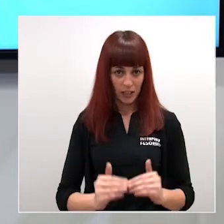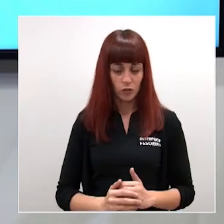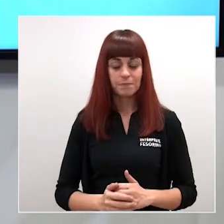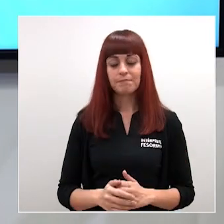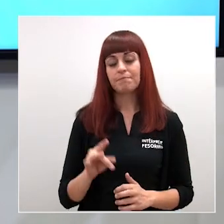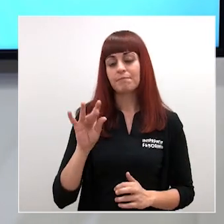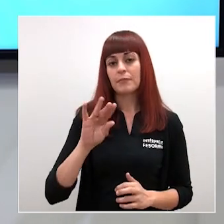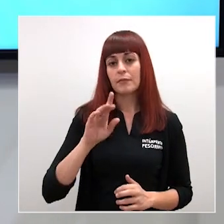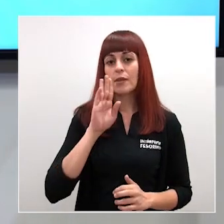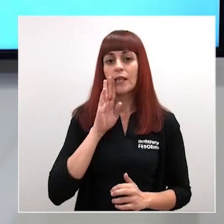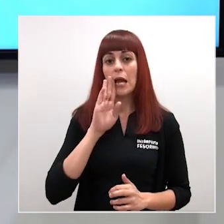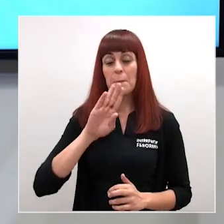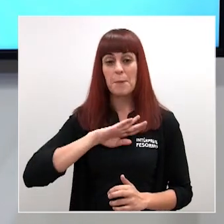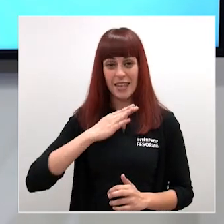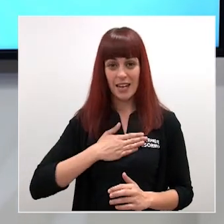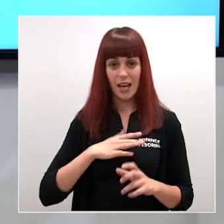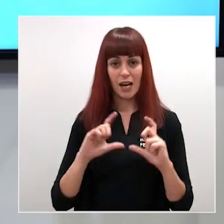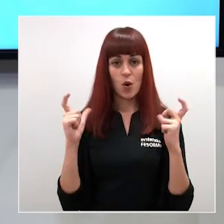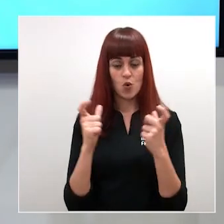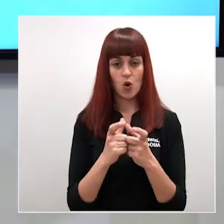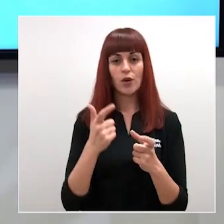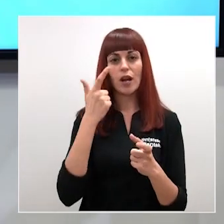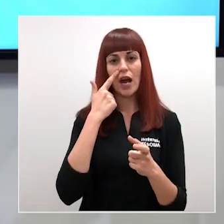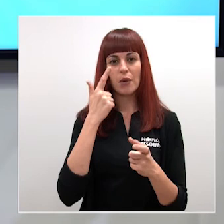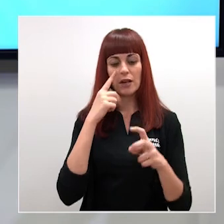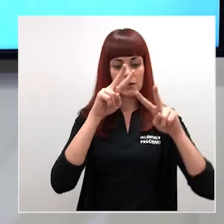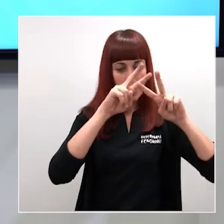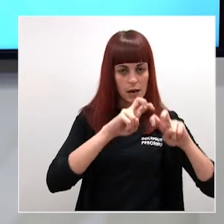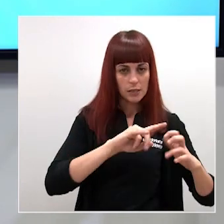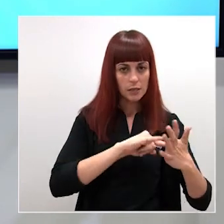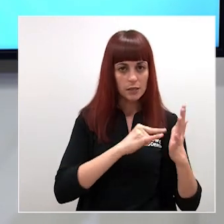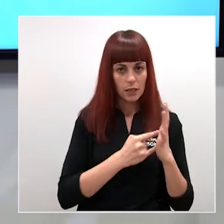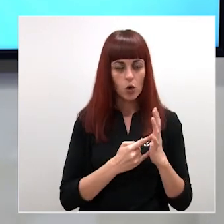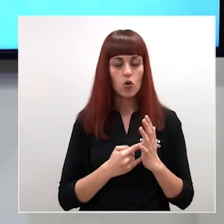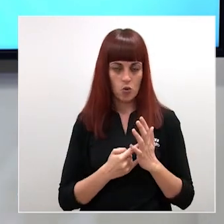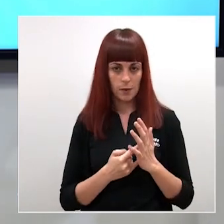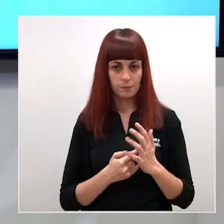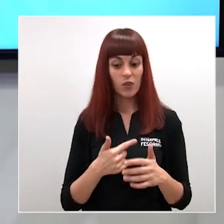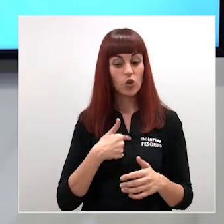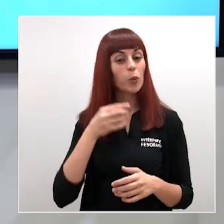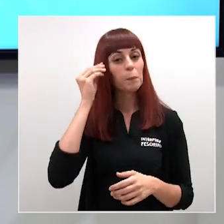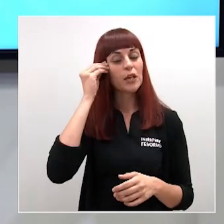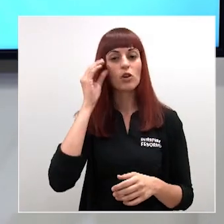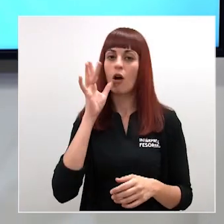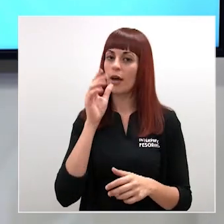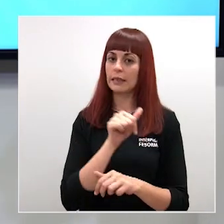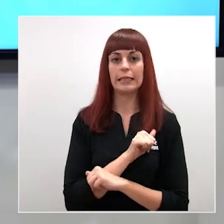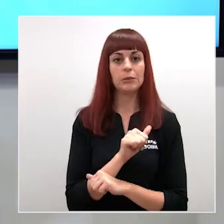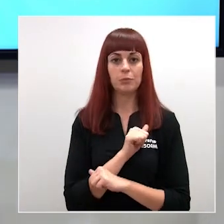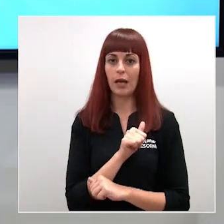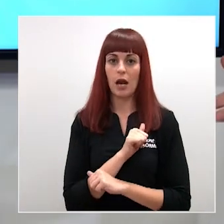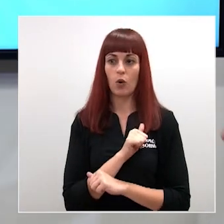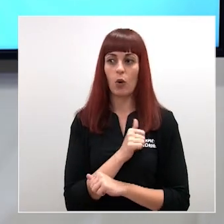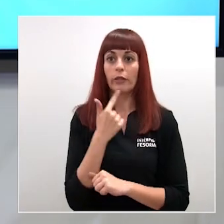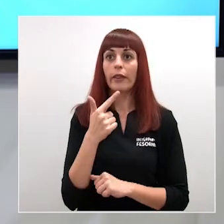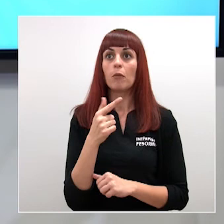es la reunión que tenemos para ver cuál ha sido el análisis técnico que se ha hecho hasta ahora yo creo que hay que esperar porque lo que decimos cuando decimos